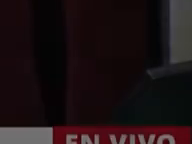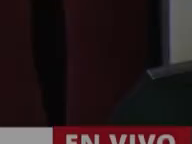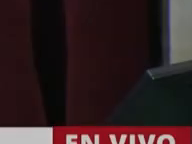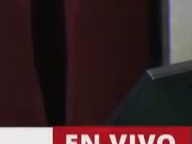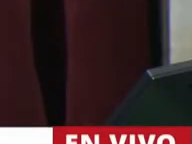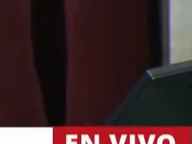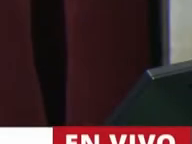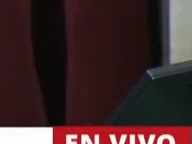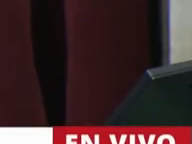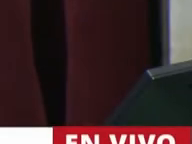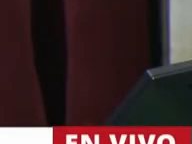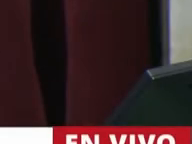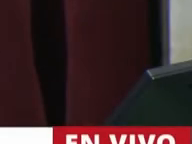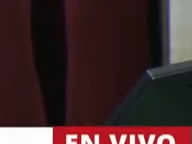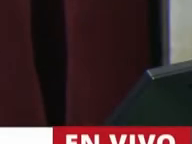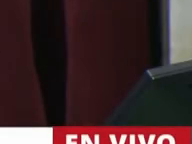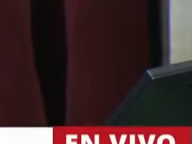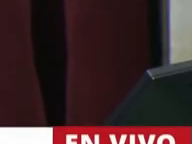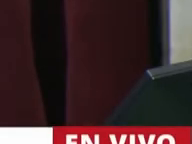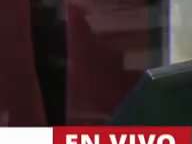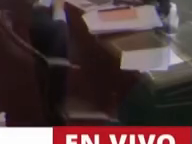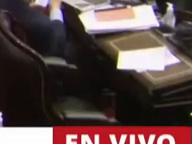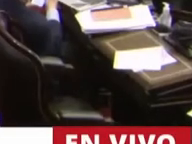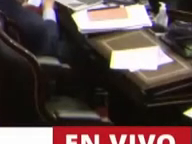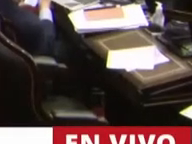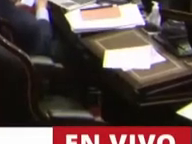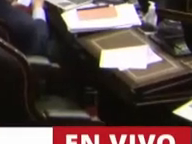Tiene la palabra el diputado Jorge Sarguini.